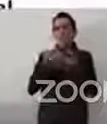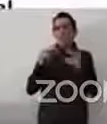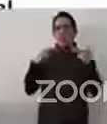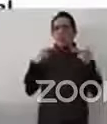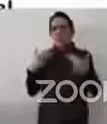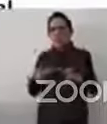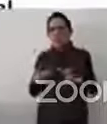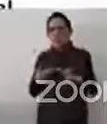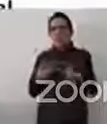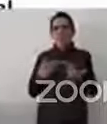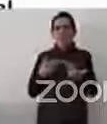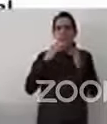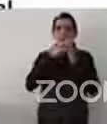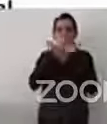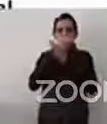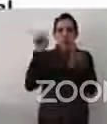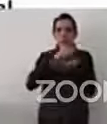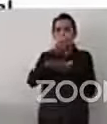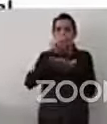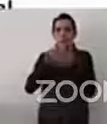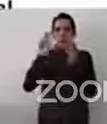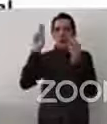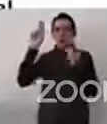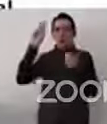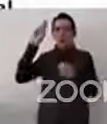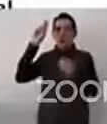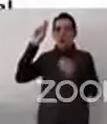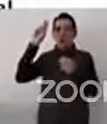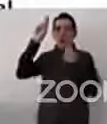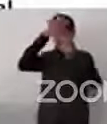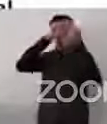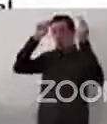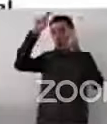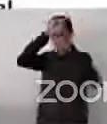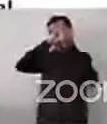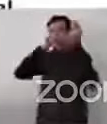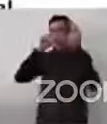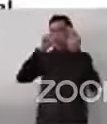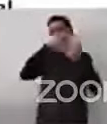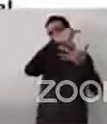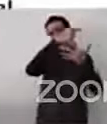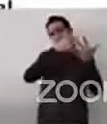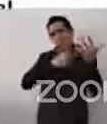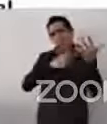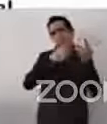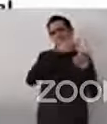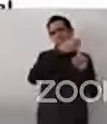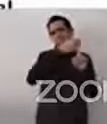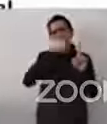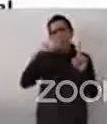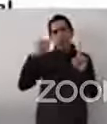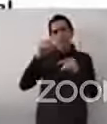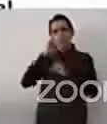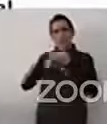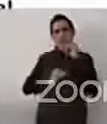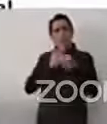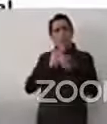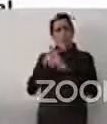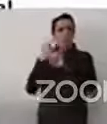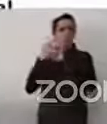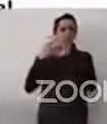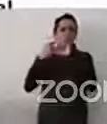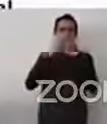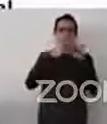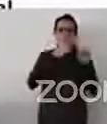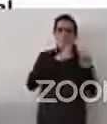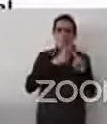protocolos internacionales, la Convención Internacional sobre la Eliminación de Toda la Forma de Escriminación